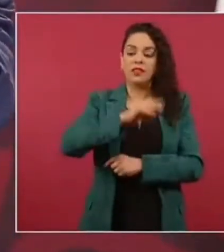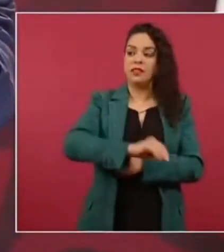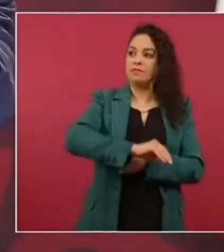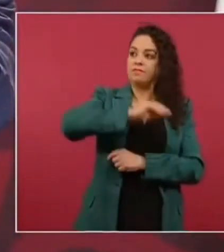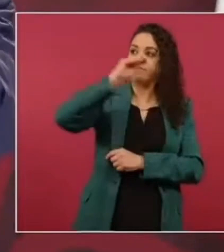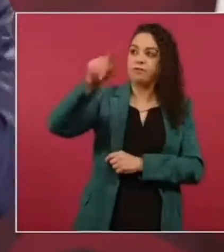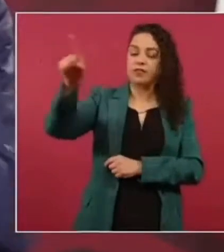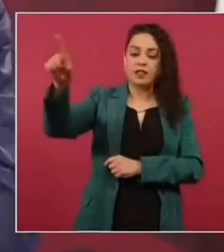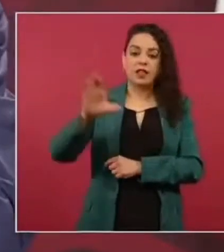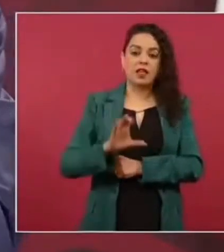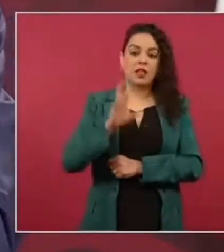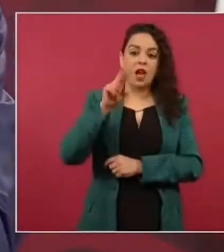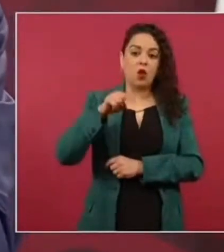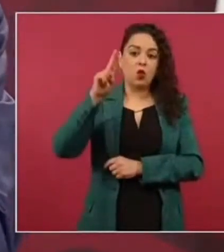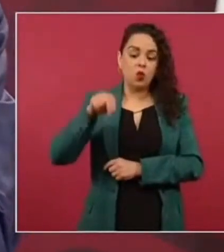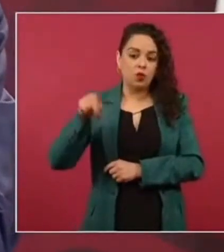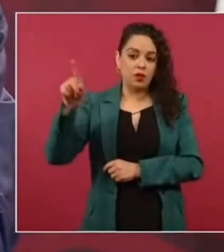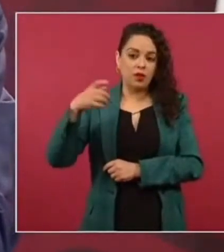a Quintana Roo.